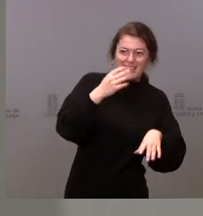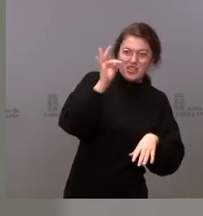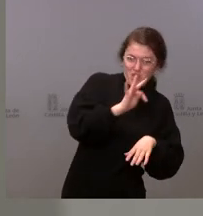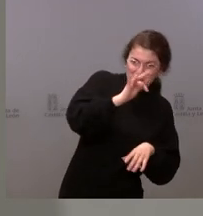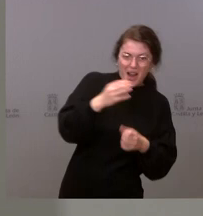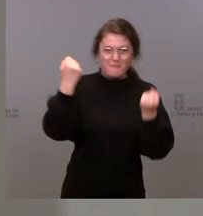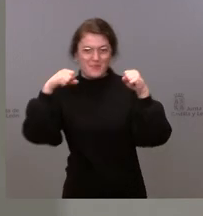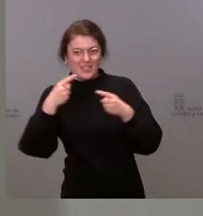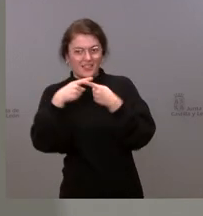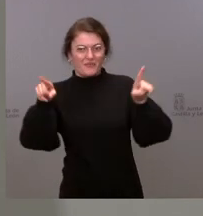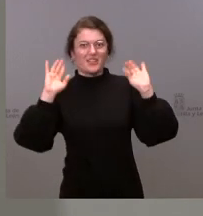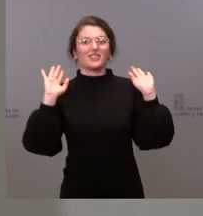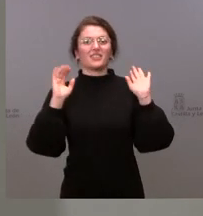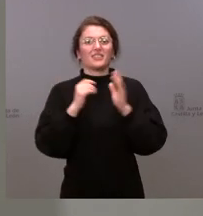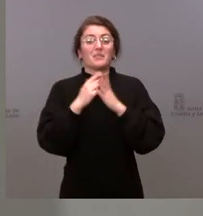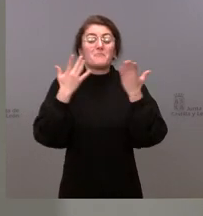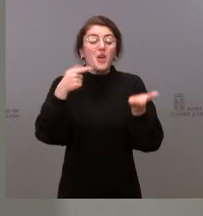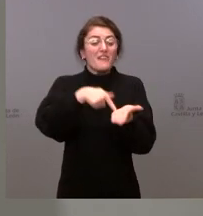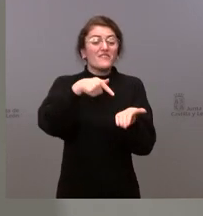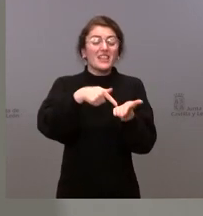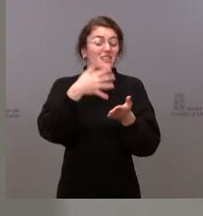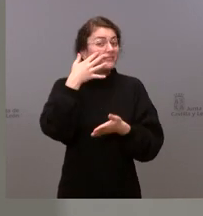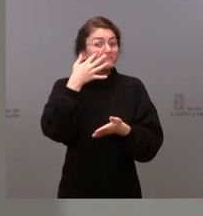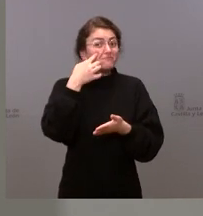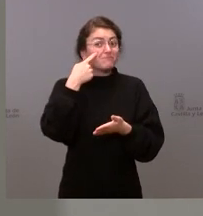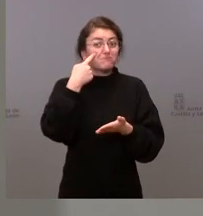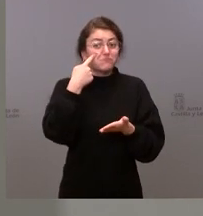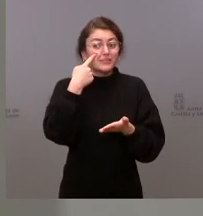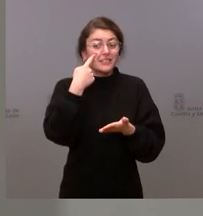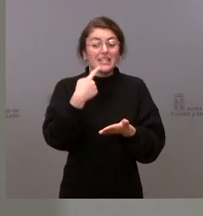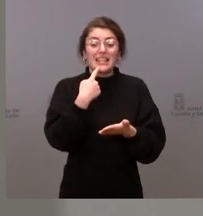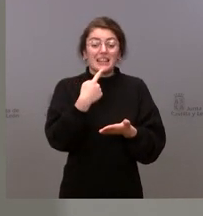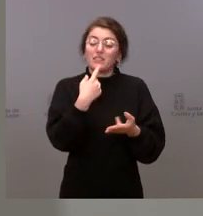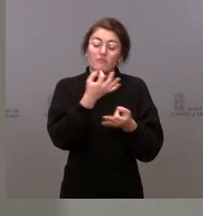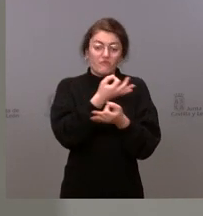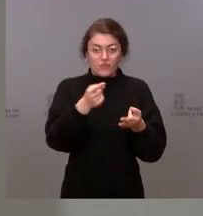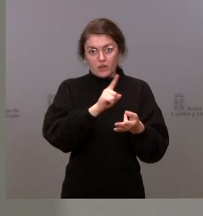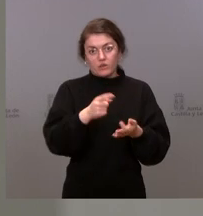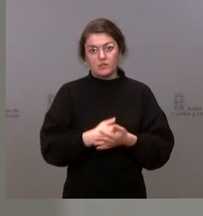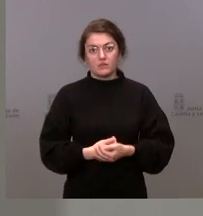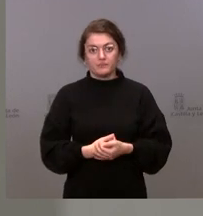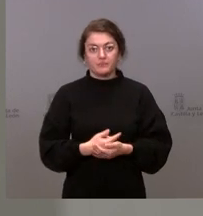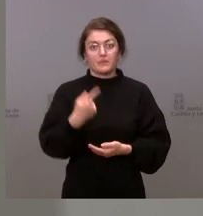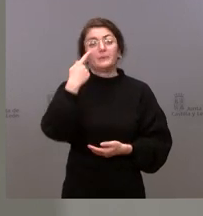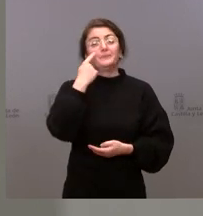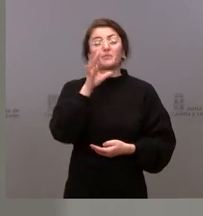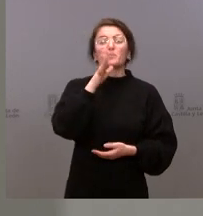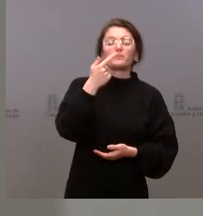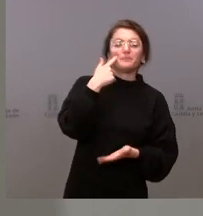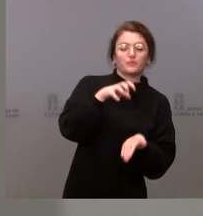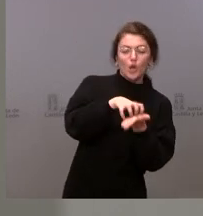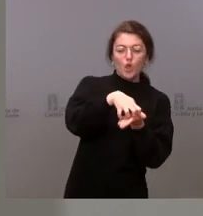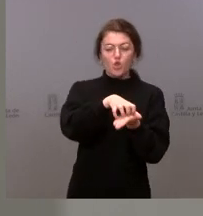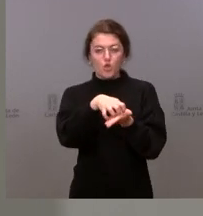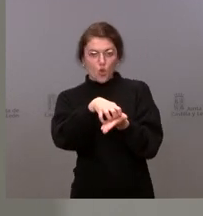dice que no funcionan. ¿Por qué entendemos que no funciona y por qué hemos tenido esta controversia dentro del grupo de